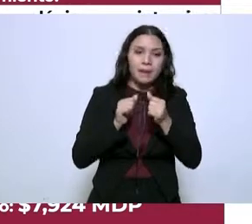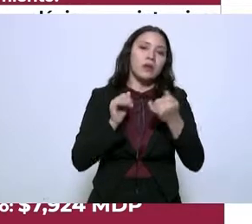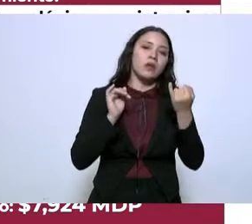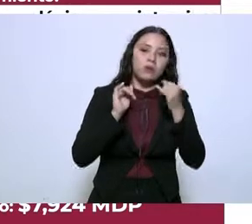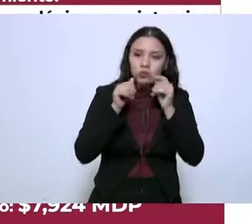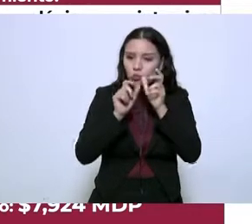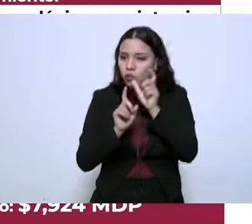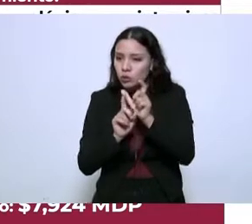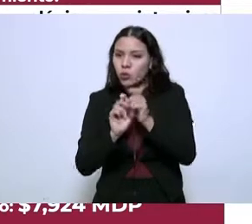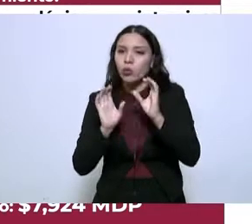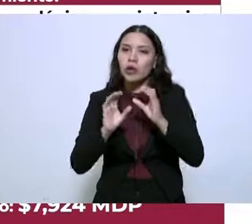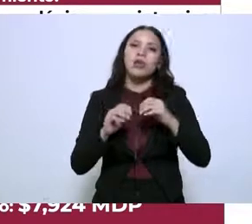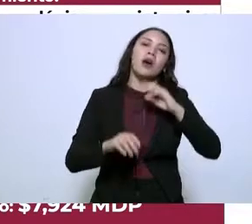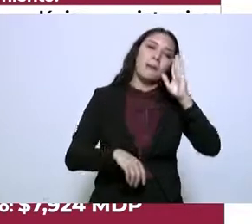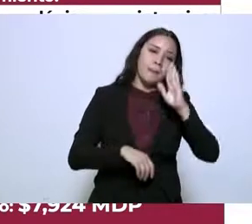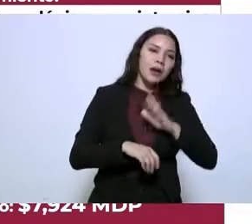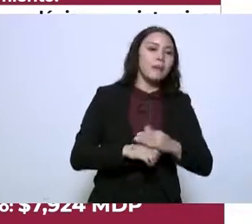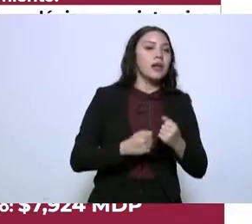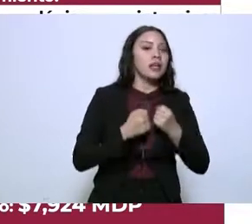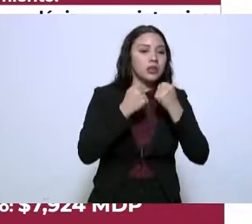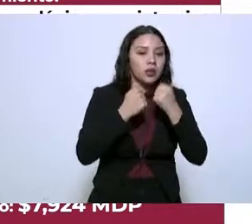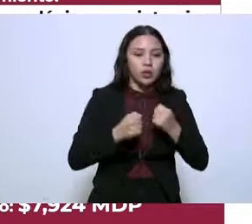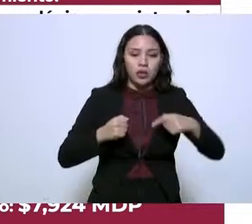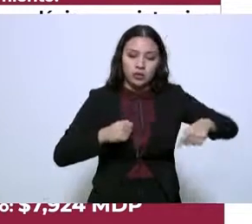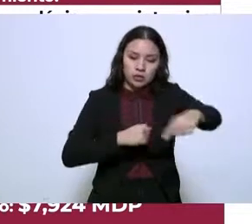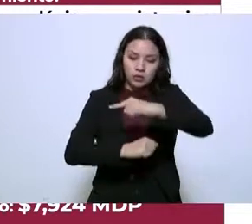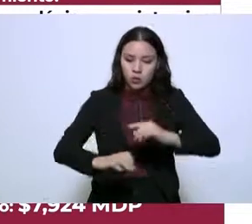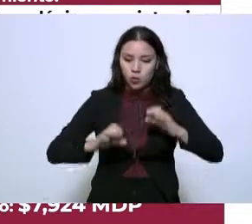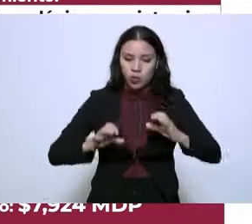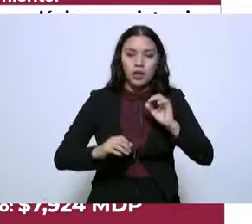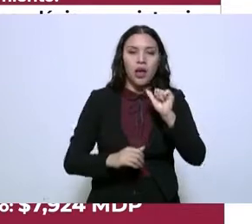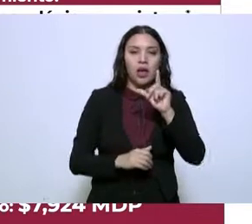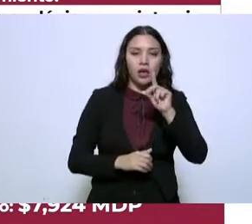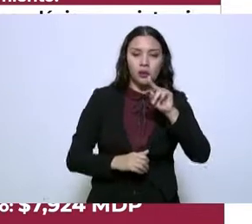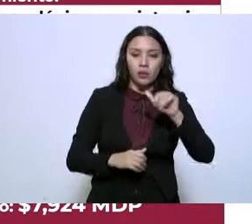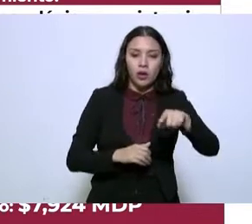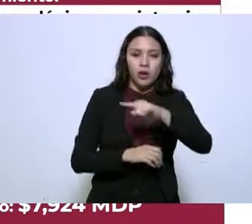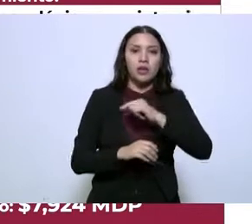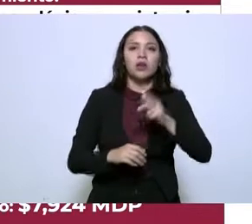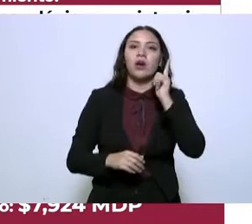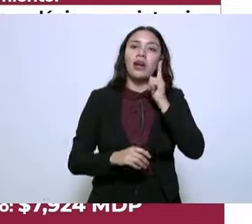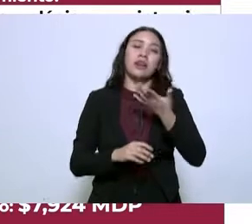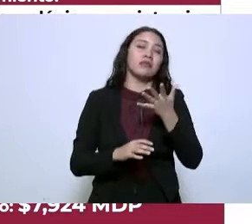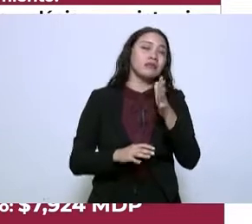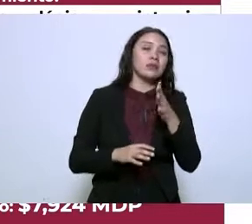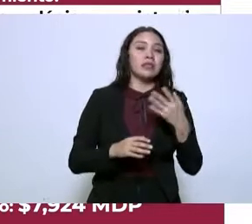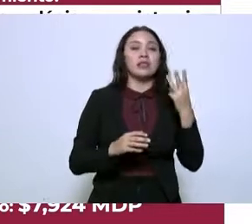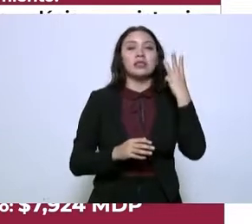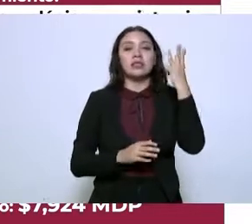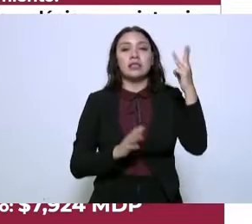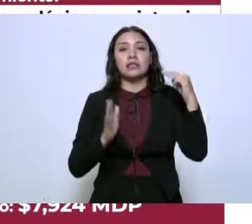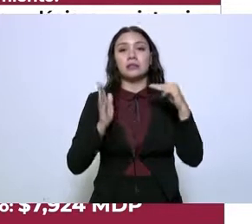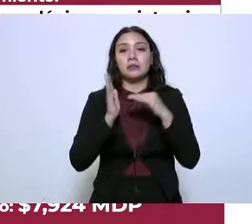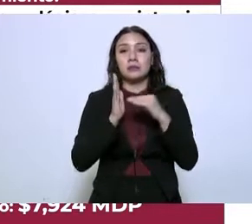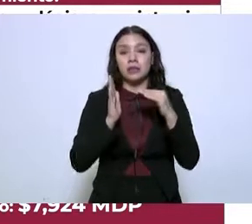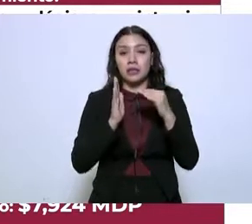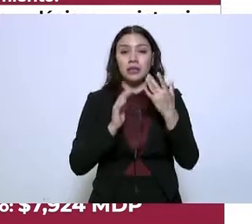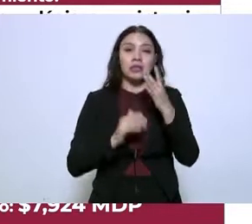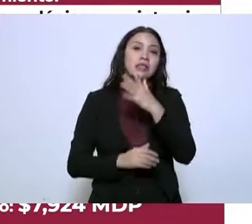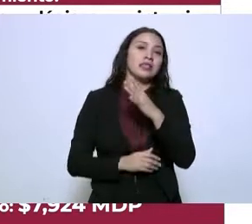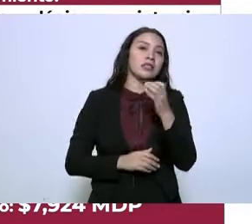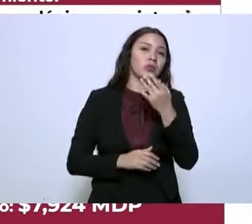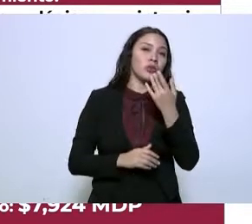generará condiciones de seguridad para la instalación. Ahí se emplearán tres mil 359 millones de pesos.